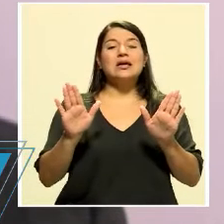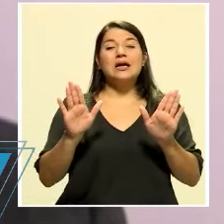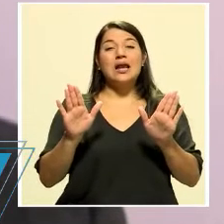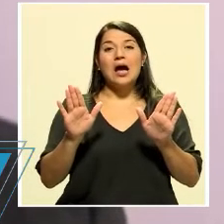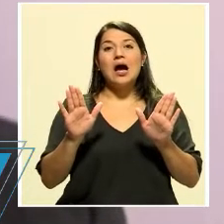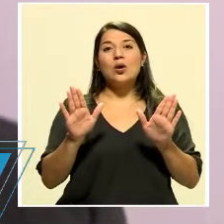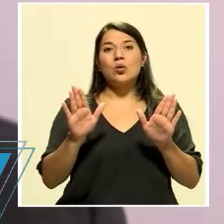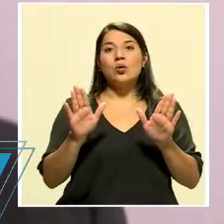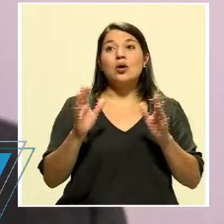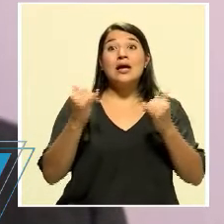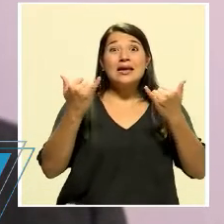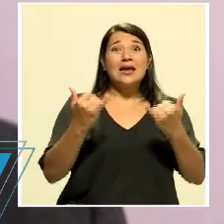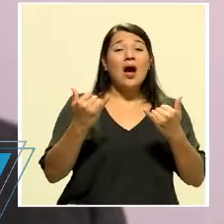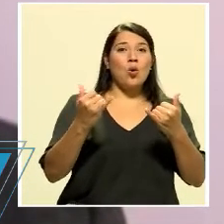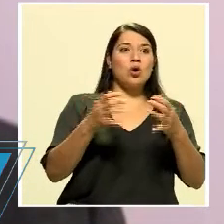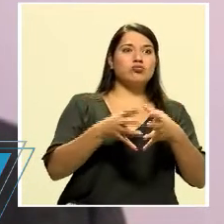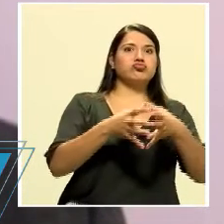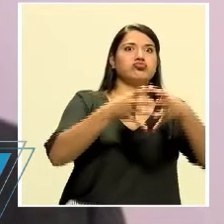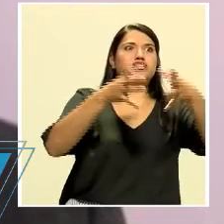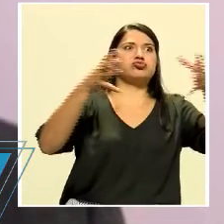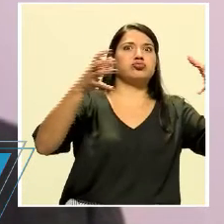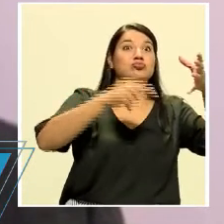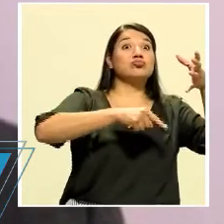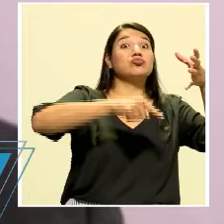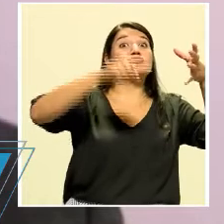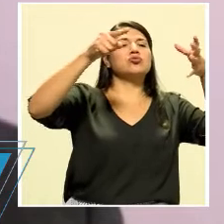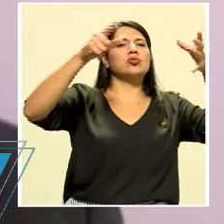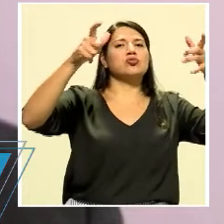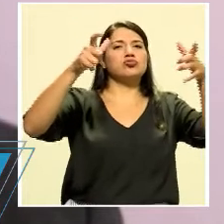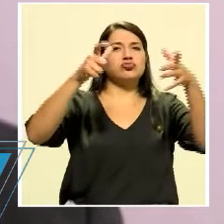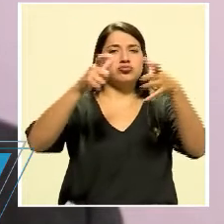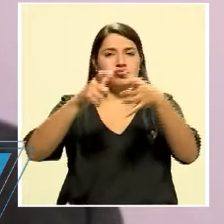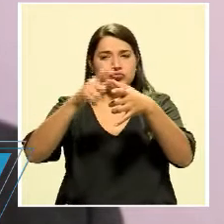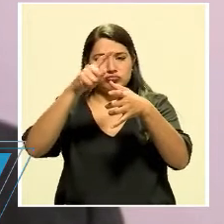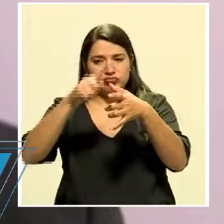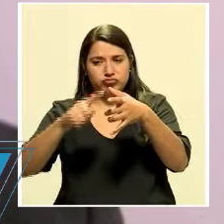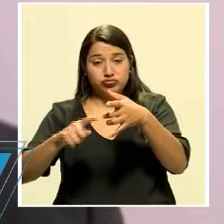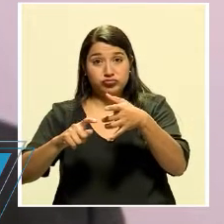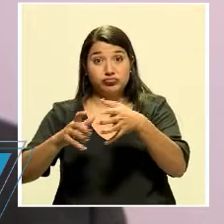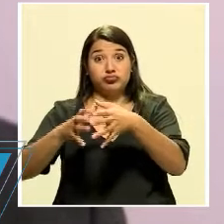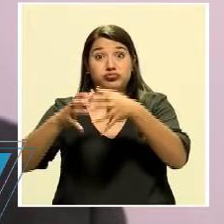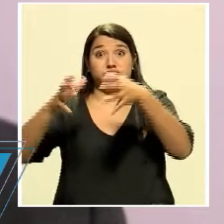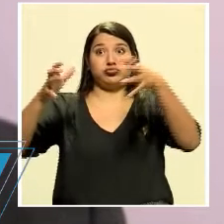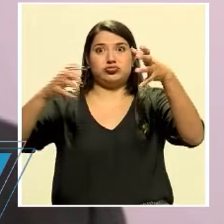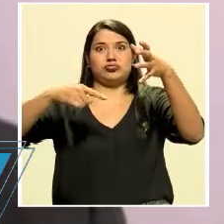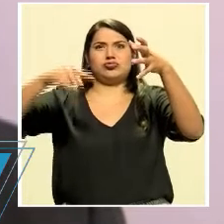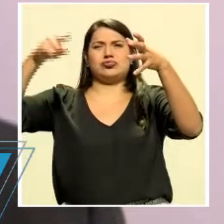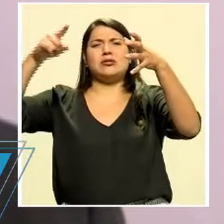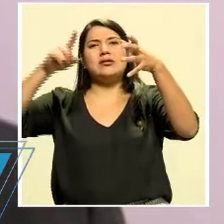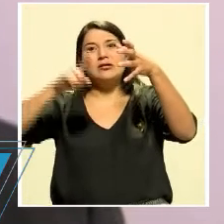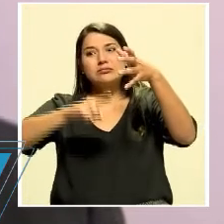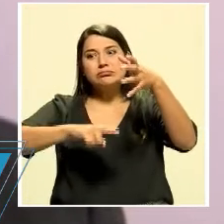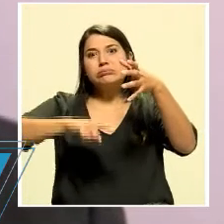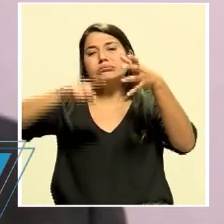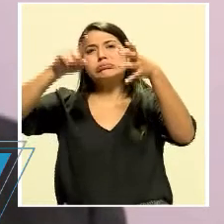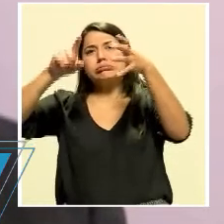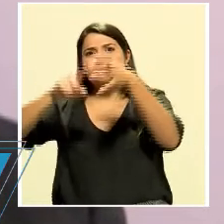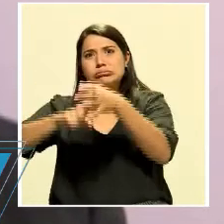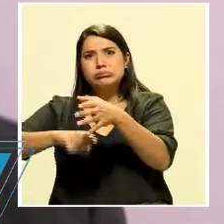están amenazando a todo el mundo. Ahora las siguientes olas subsecuentes, donde ya muchos países han logrado salir de la situación